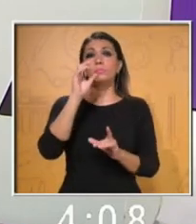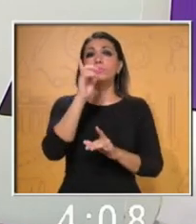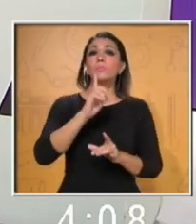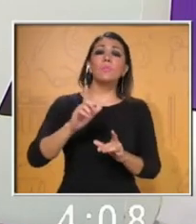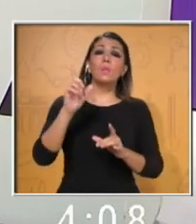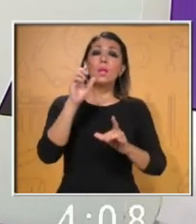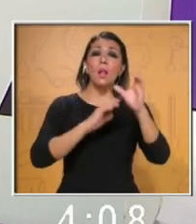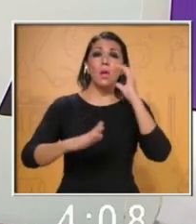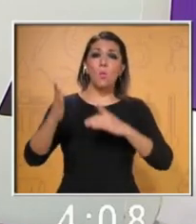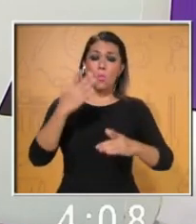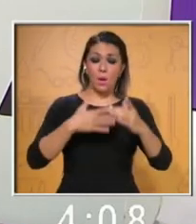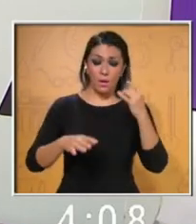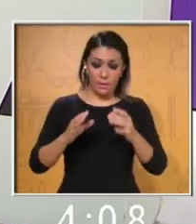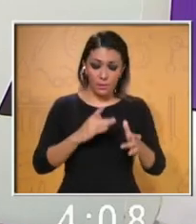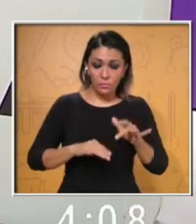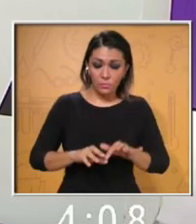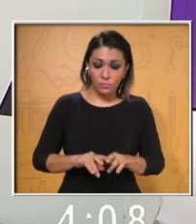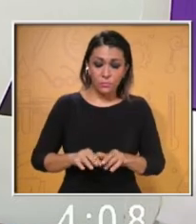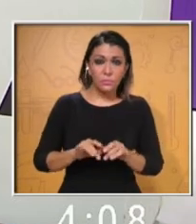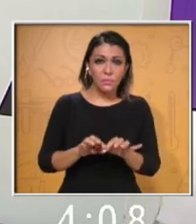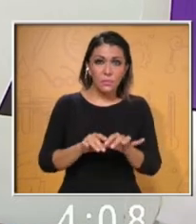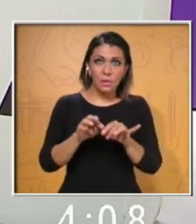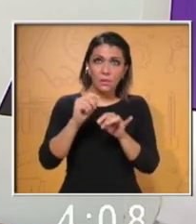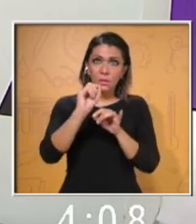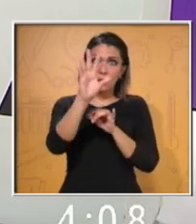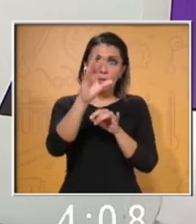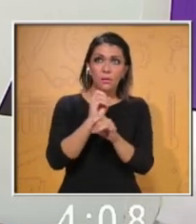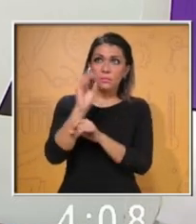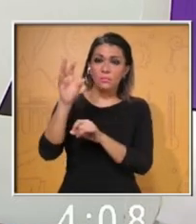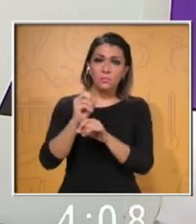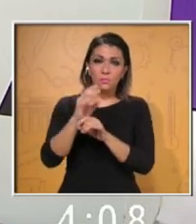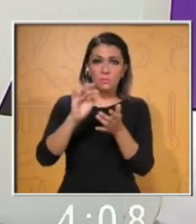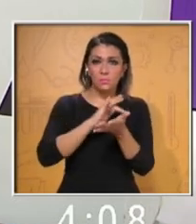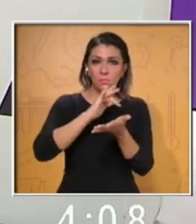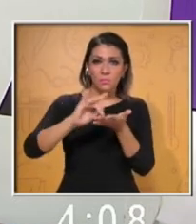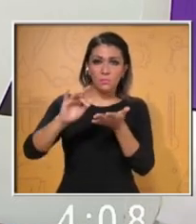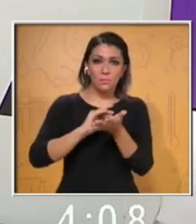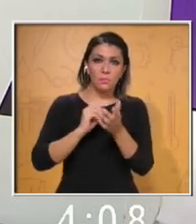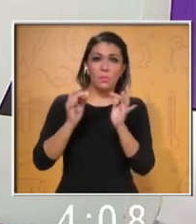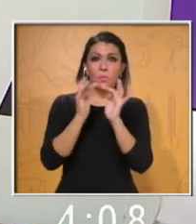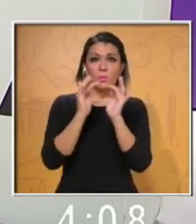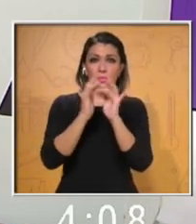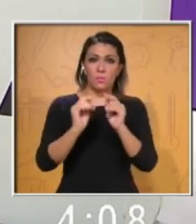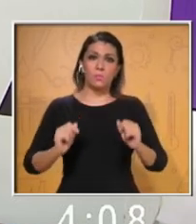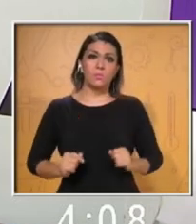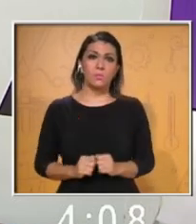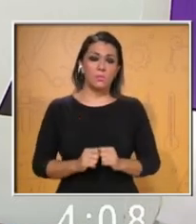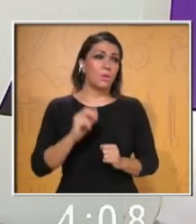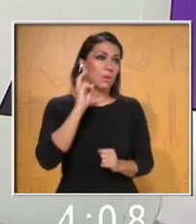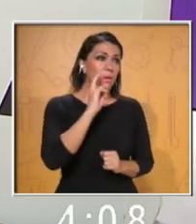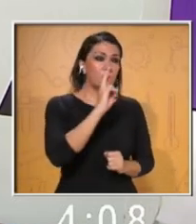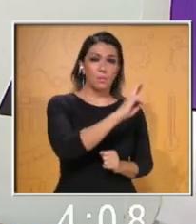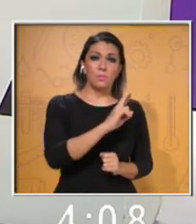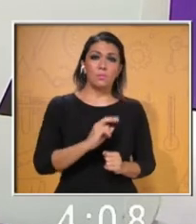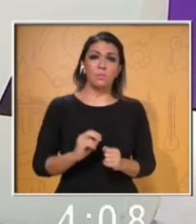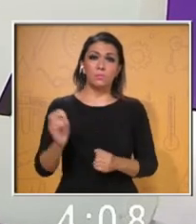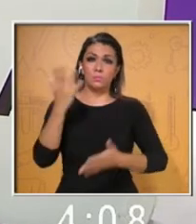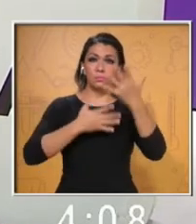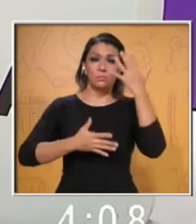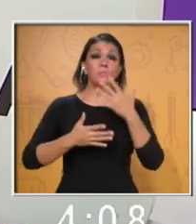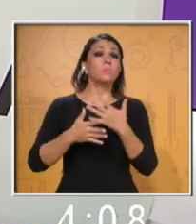se incorporó en los últimos años. Ahí tenemos en la pantalla las imágenes que se relacionan con el lenguaje digital